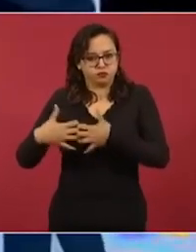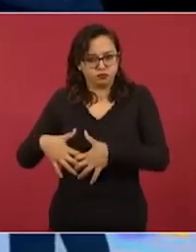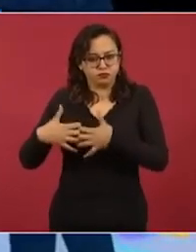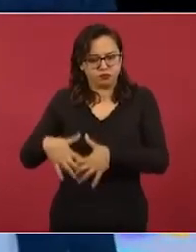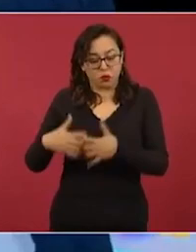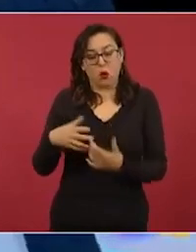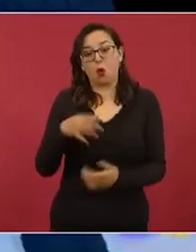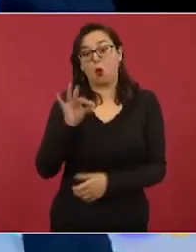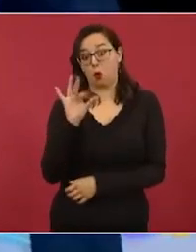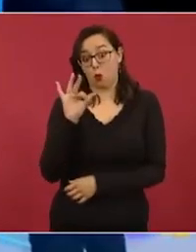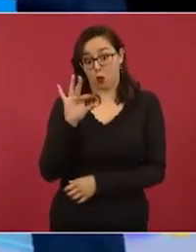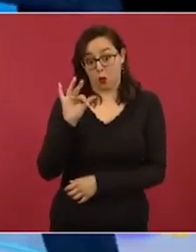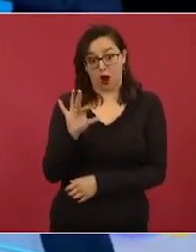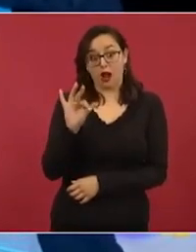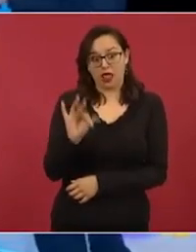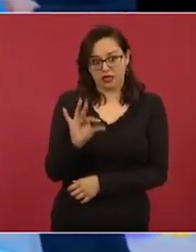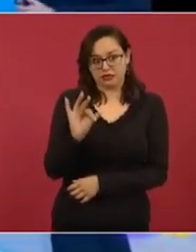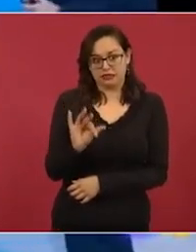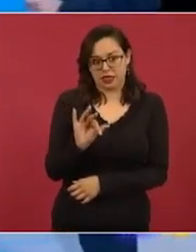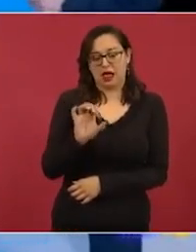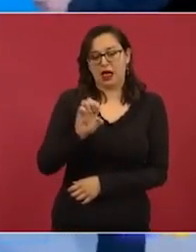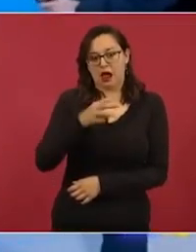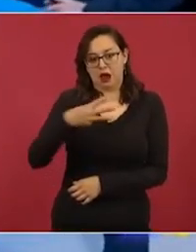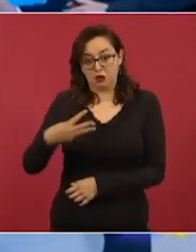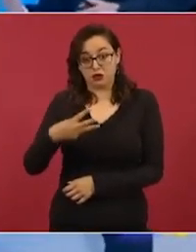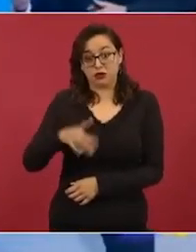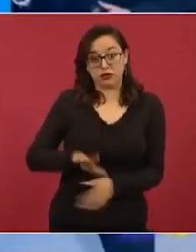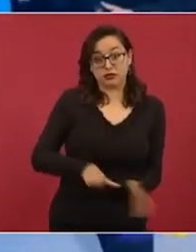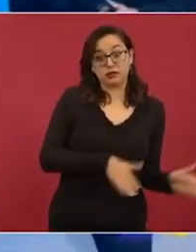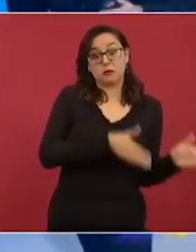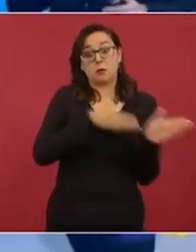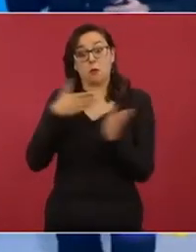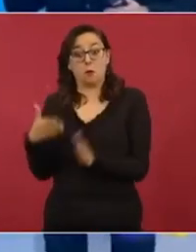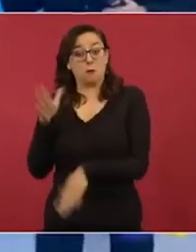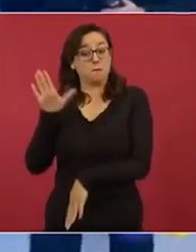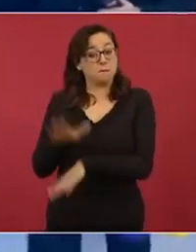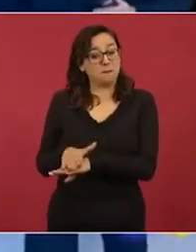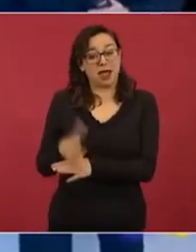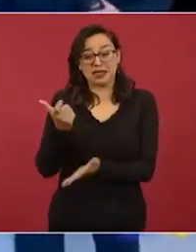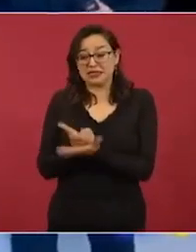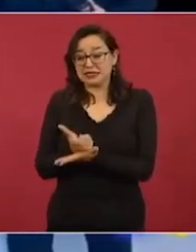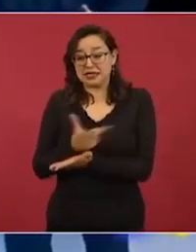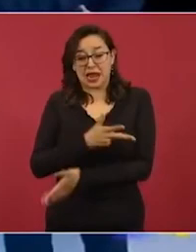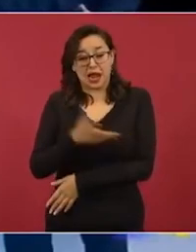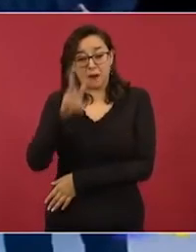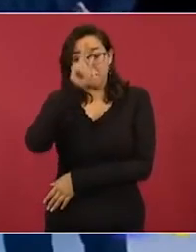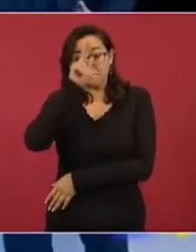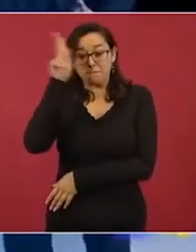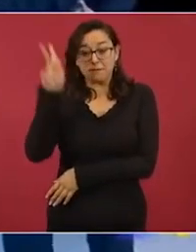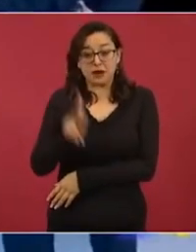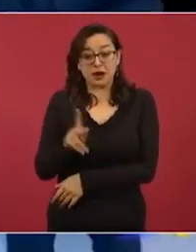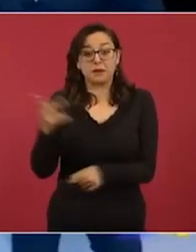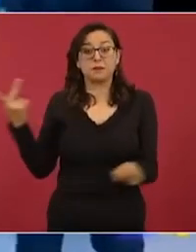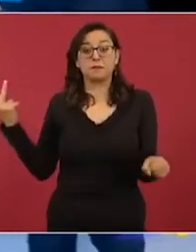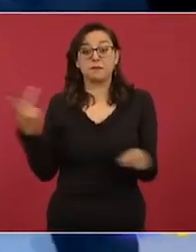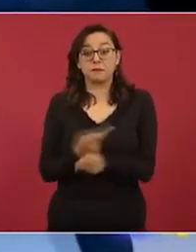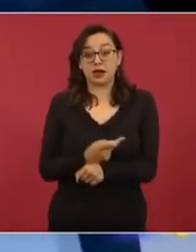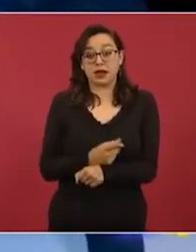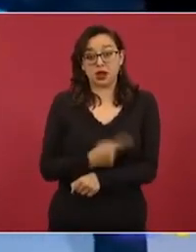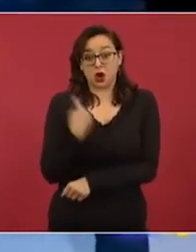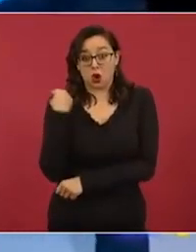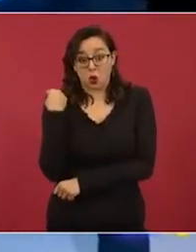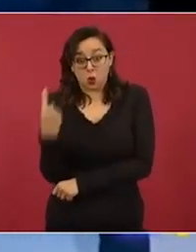y seguimos tirando de energía más y más y más cara. Pero nuestro sistema está diseñado para que con que entre un solo megavatio,